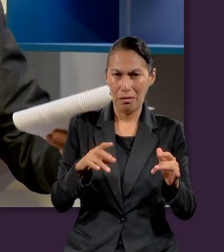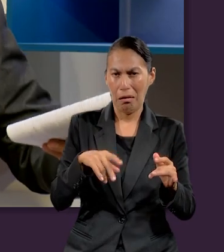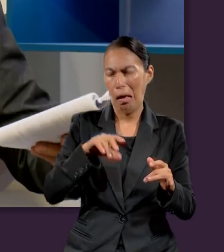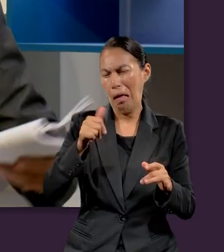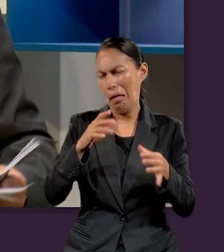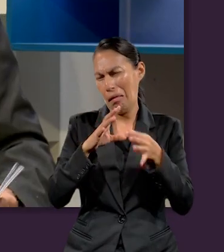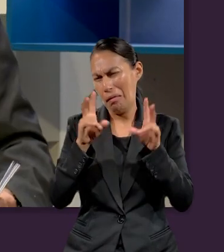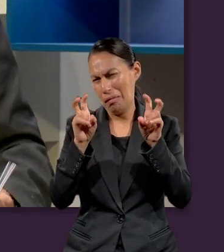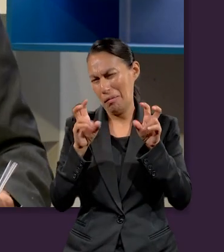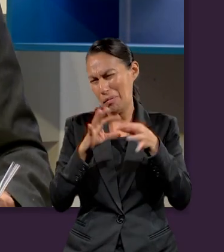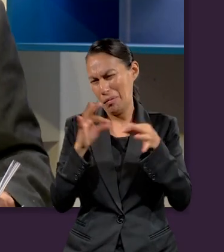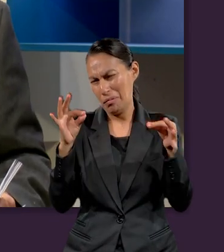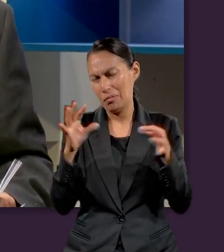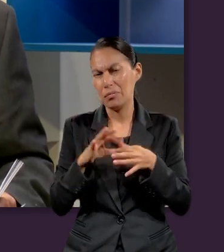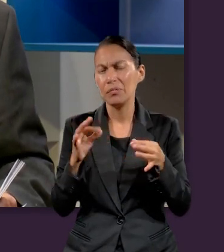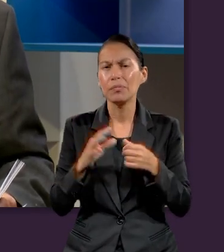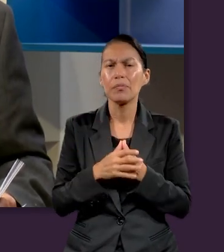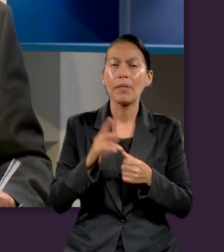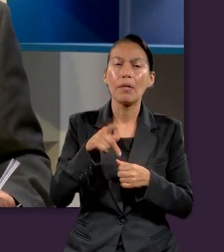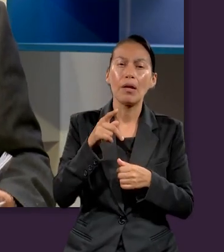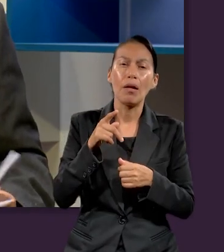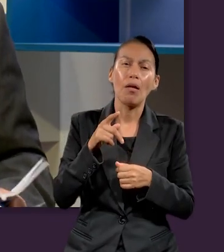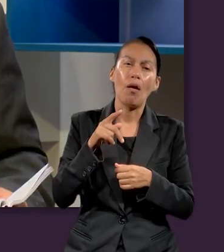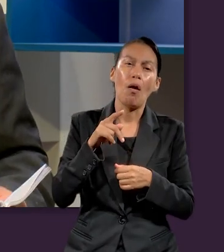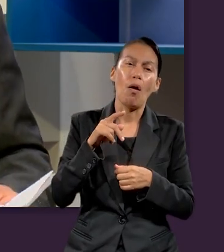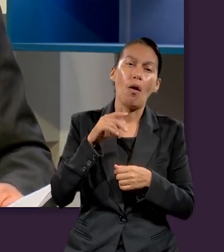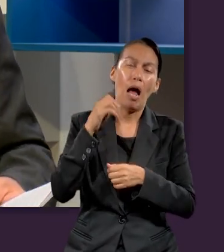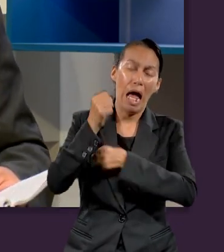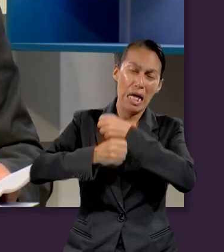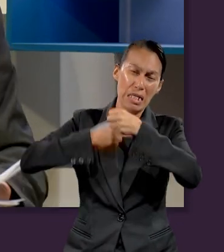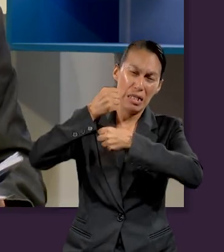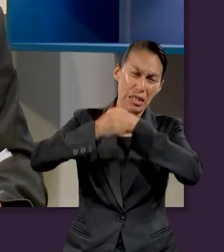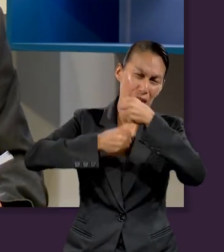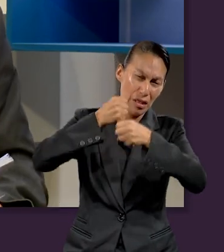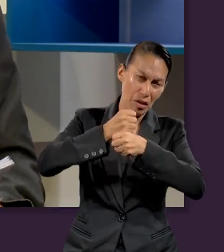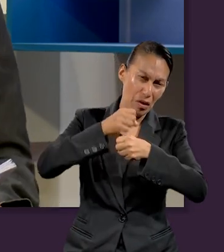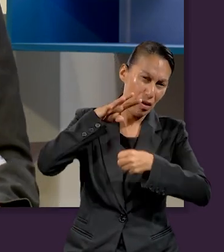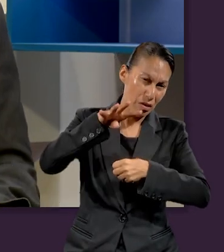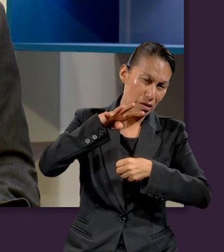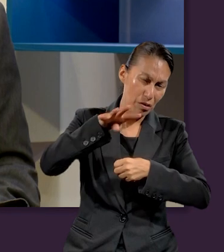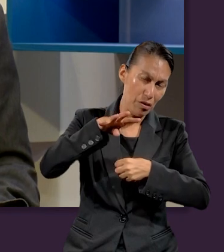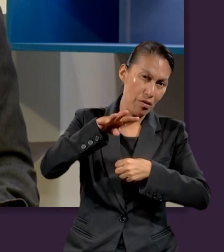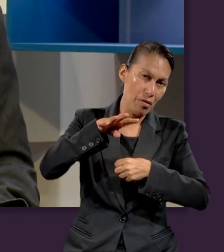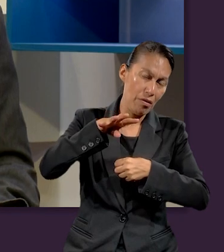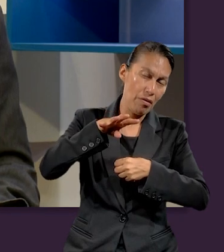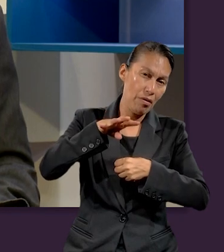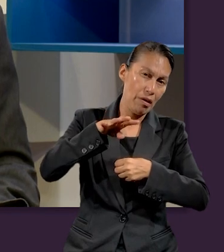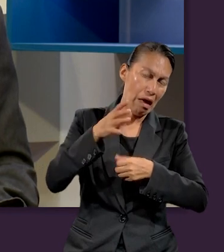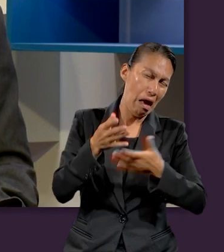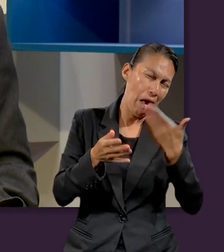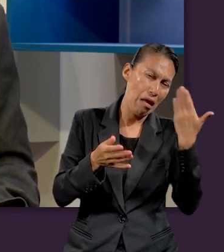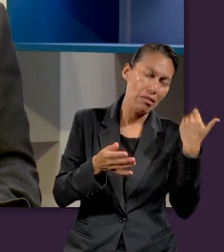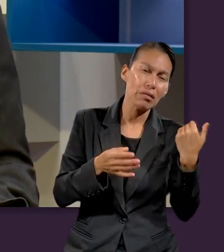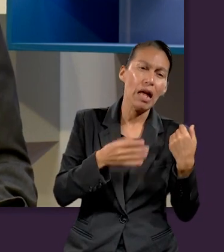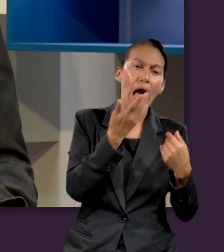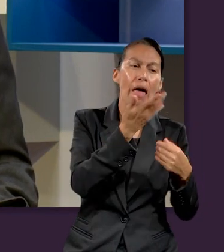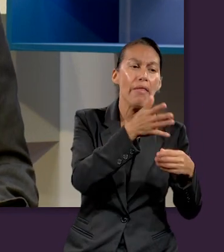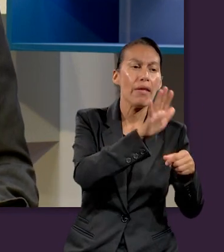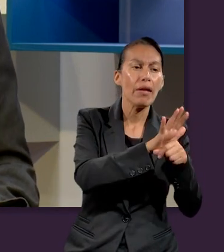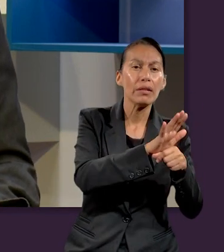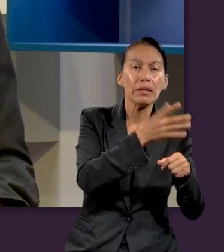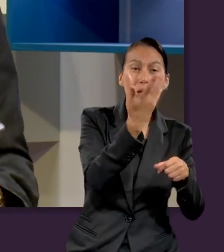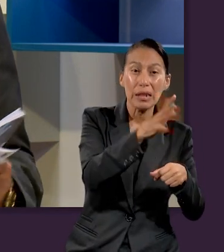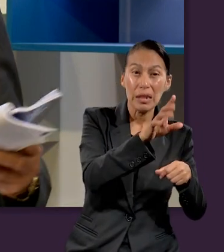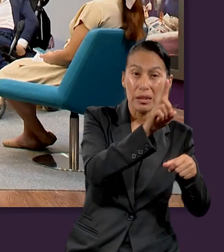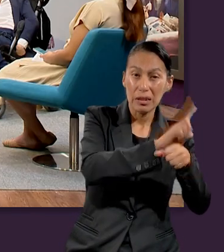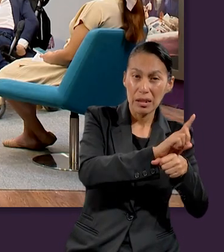más amplio, pero por allá a finales del siglo XIX, inventaron una semana de diez días